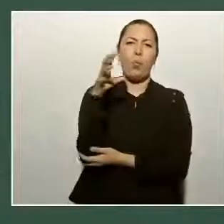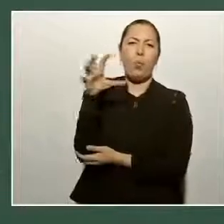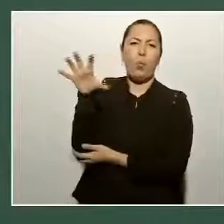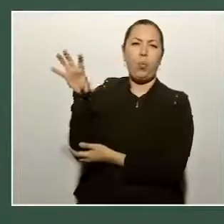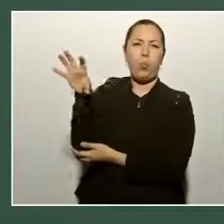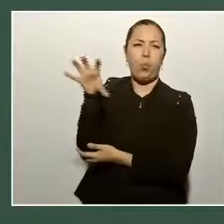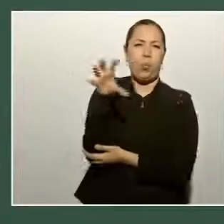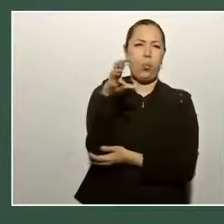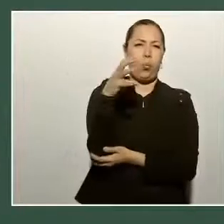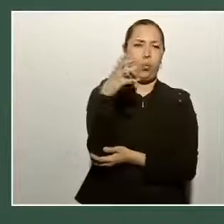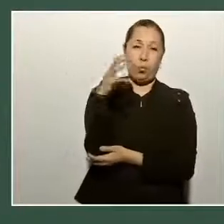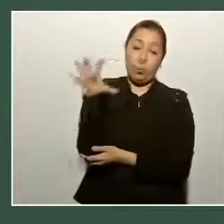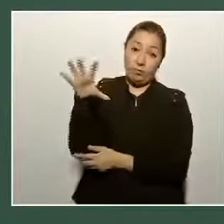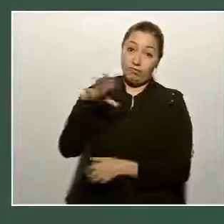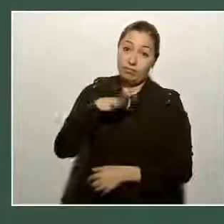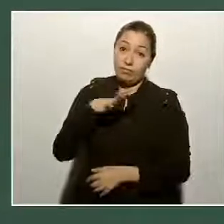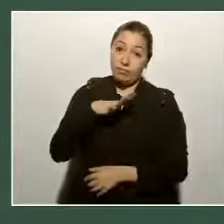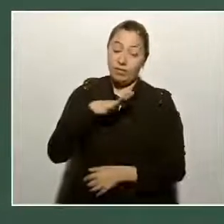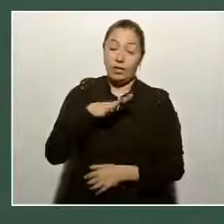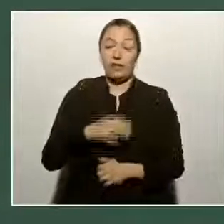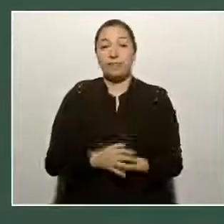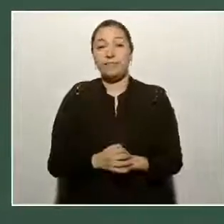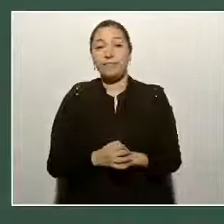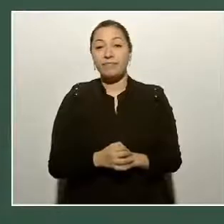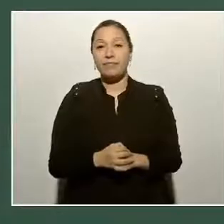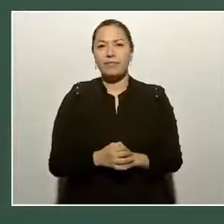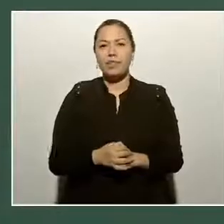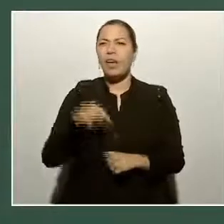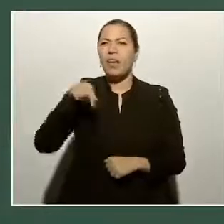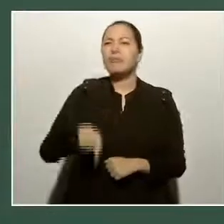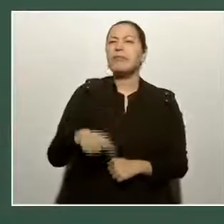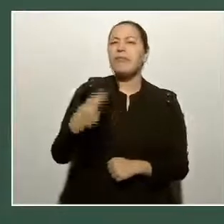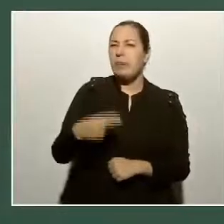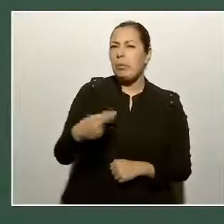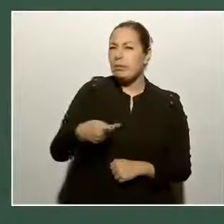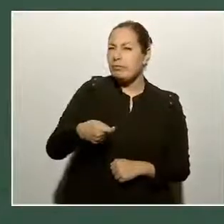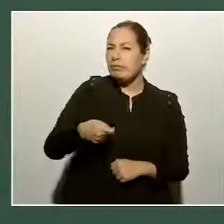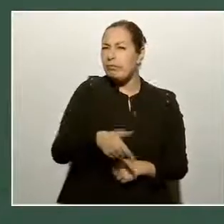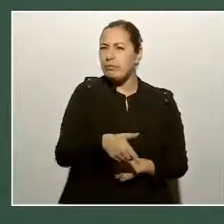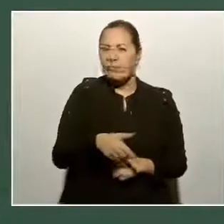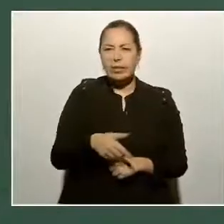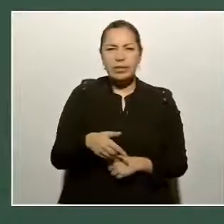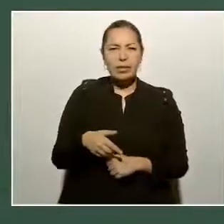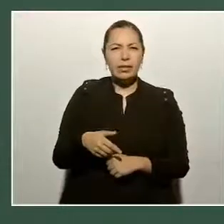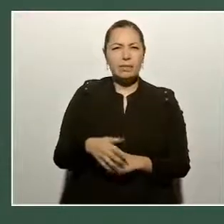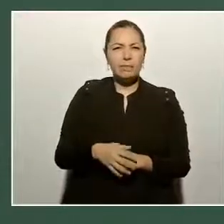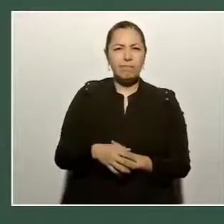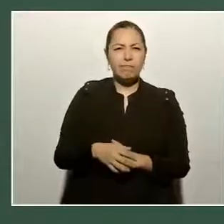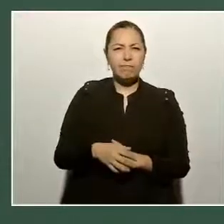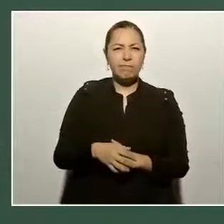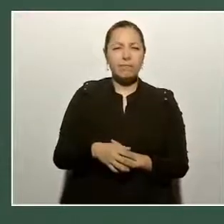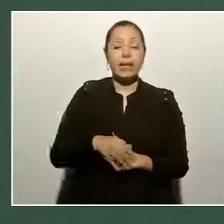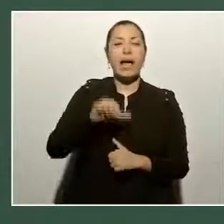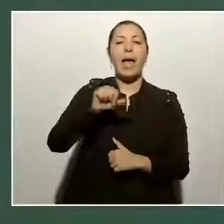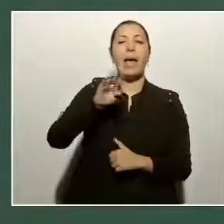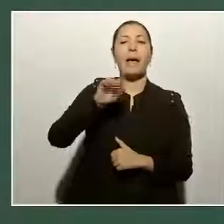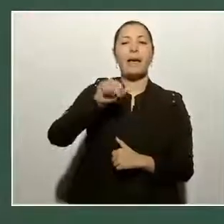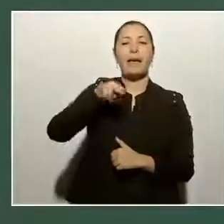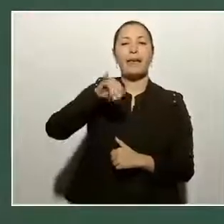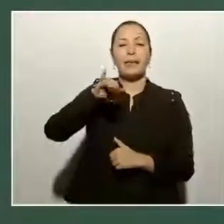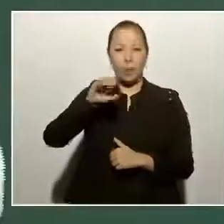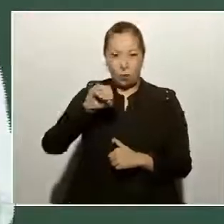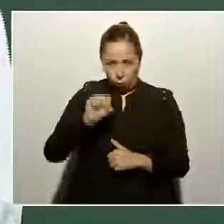aquí les llaman abanicos,